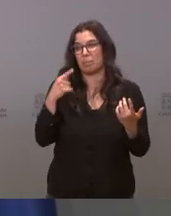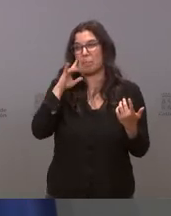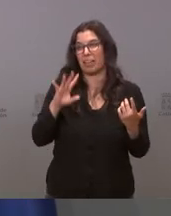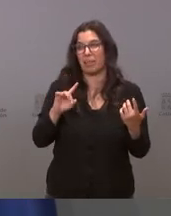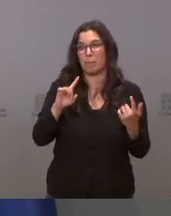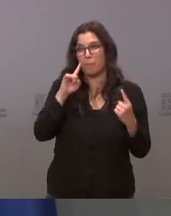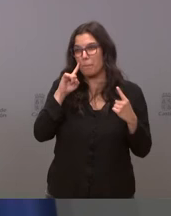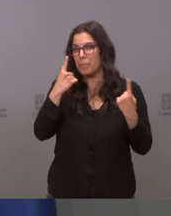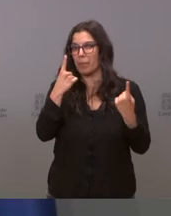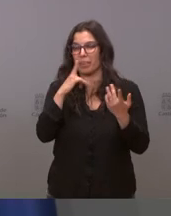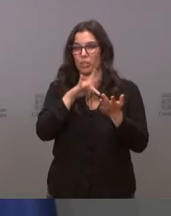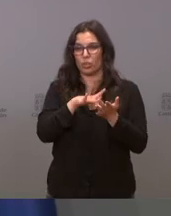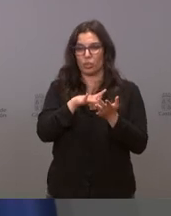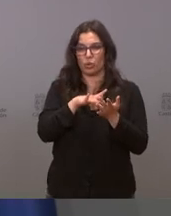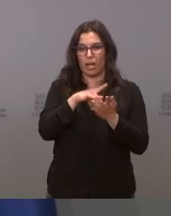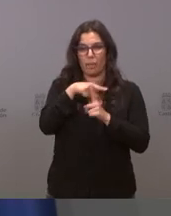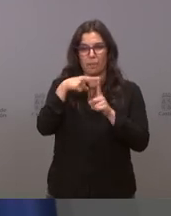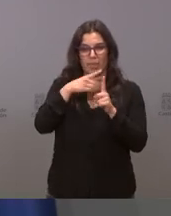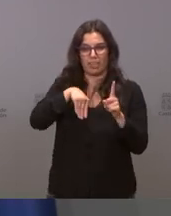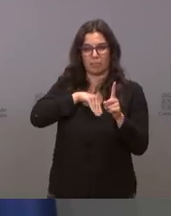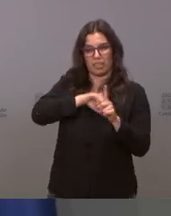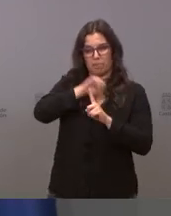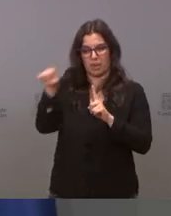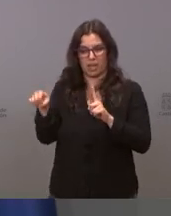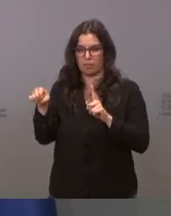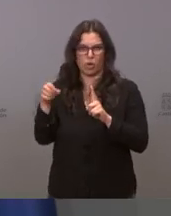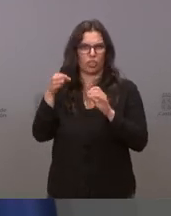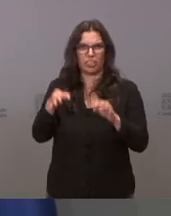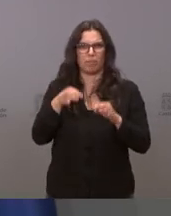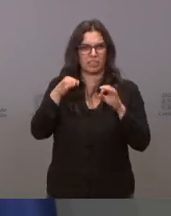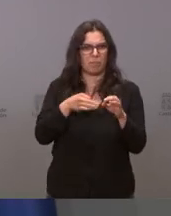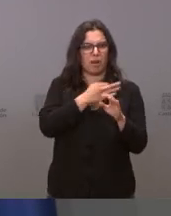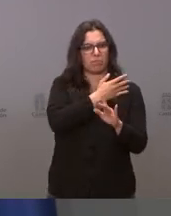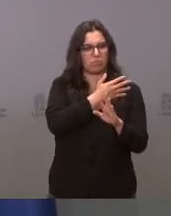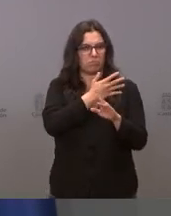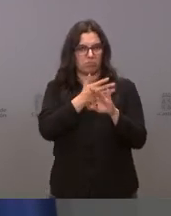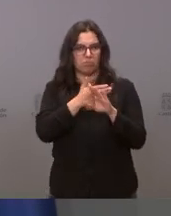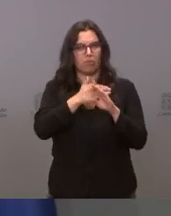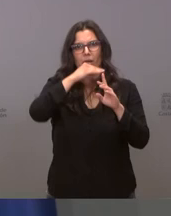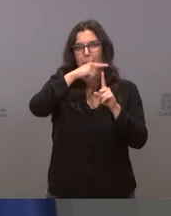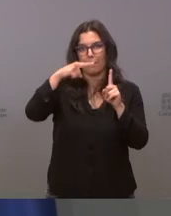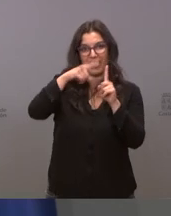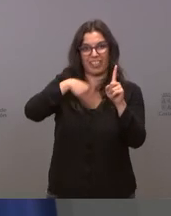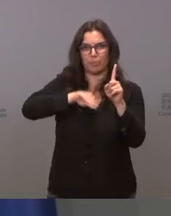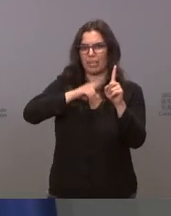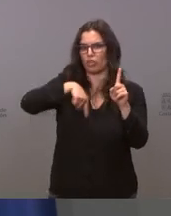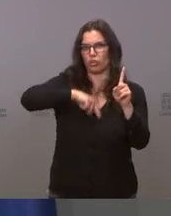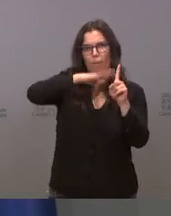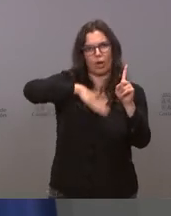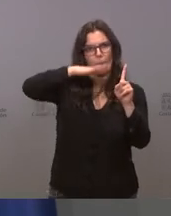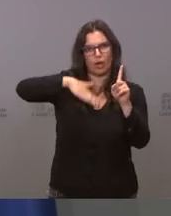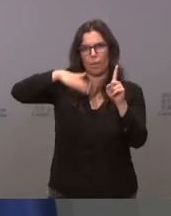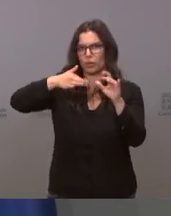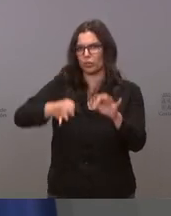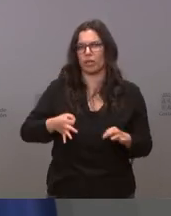estamos por encima de la media nacional hemos estado razonablemente por debajo de la media